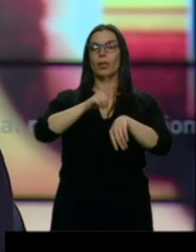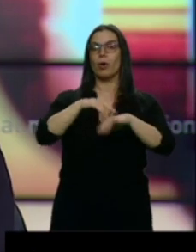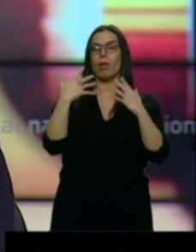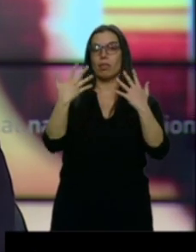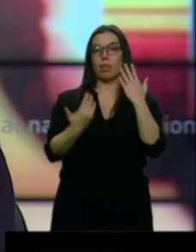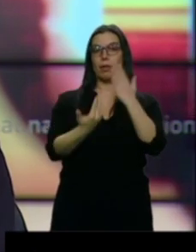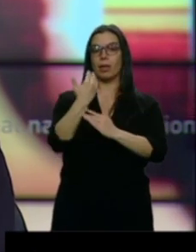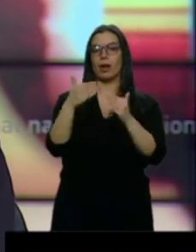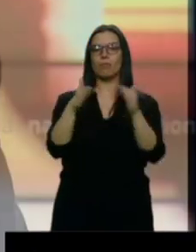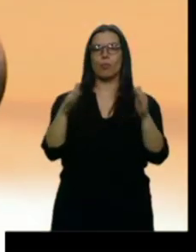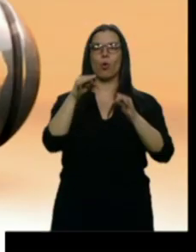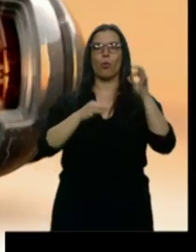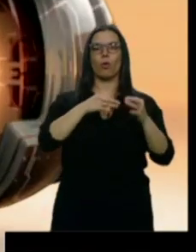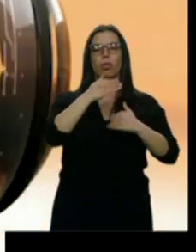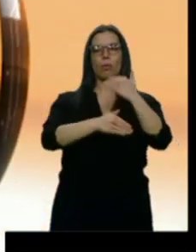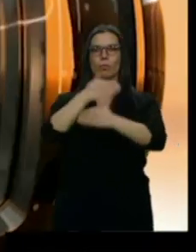del procés.